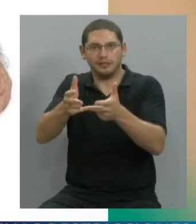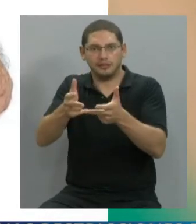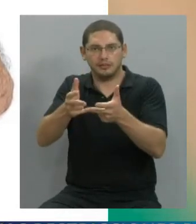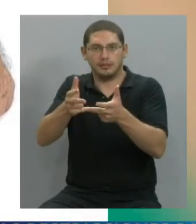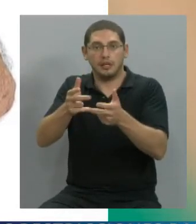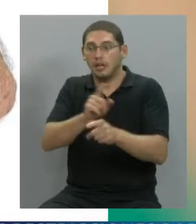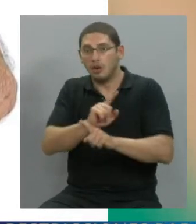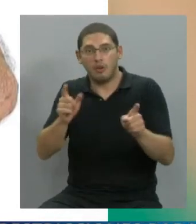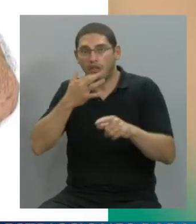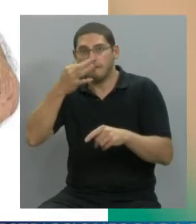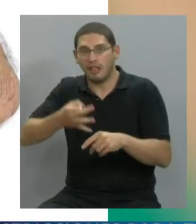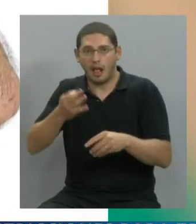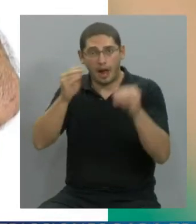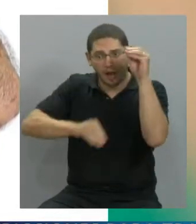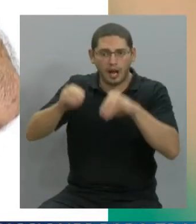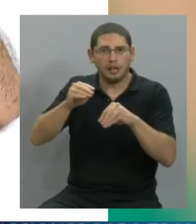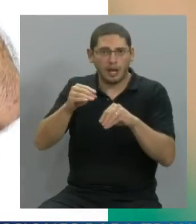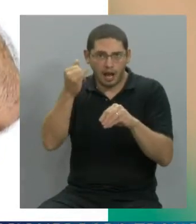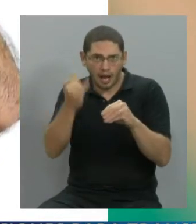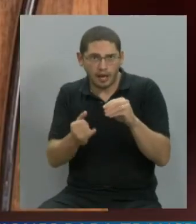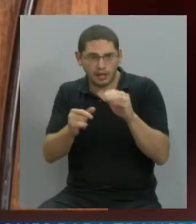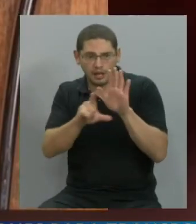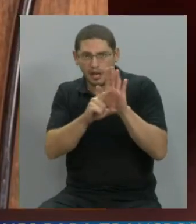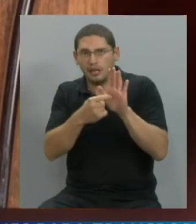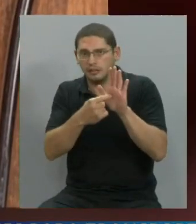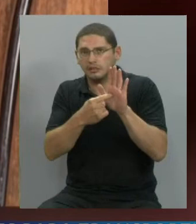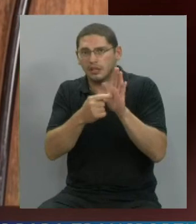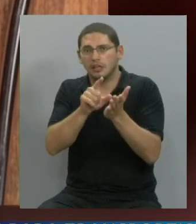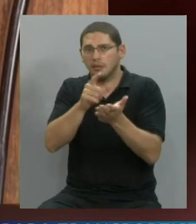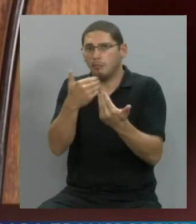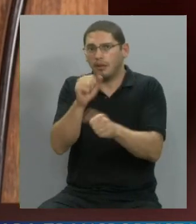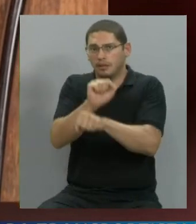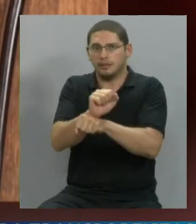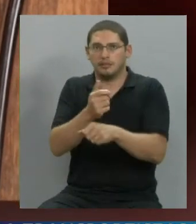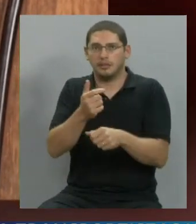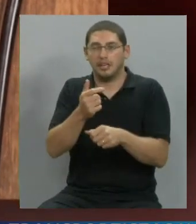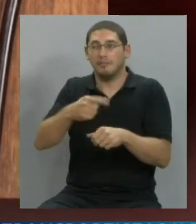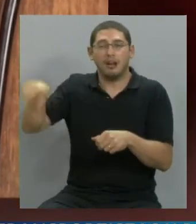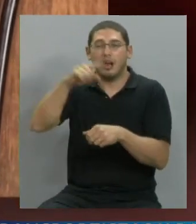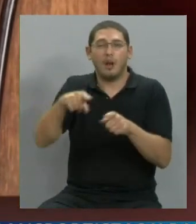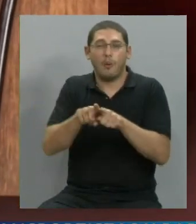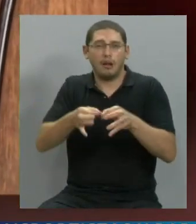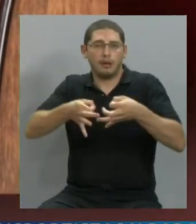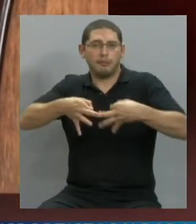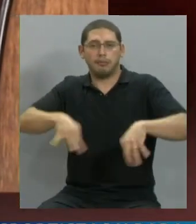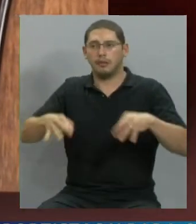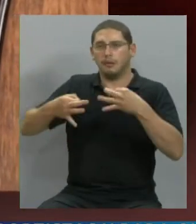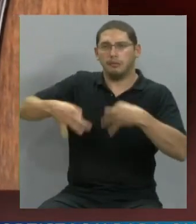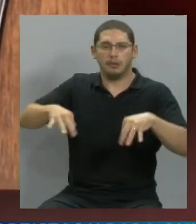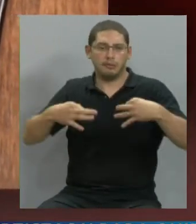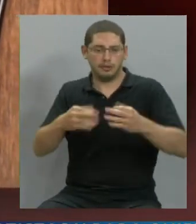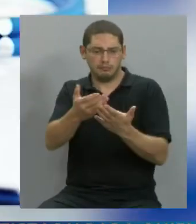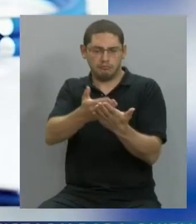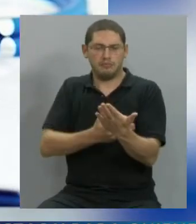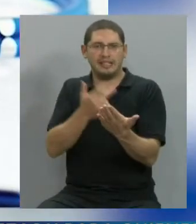por la ley. El perito no puede decir cualquier cosa. Fíjate la impunidad que tienen, que hacen una pericia de tres hojas